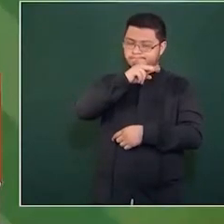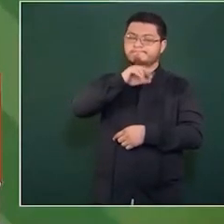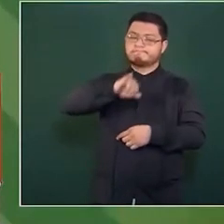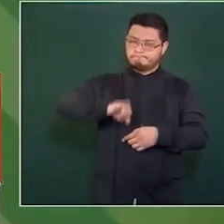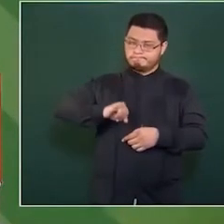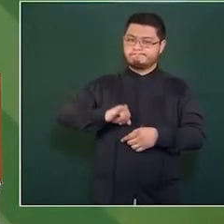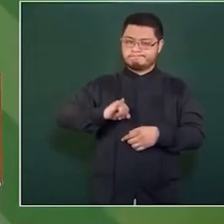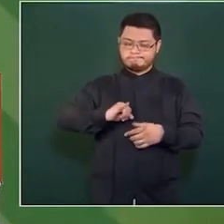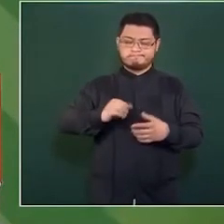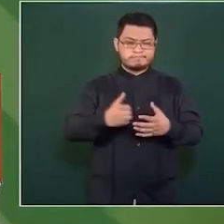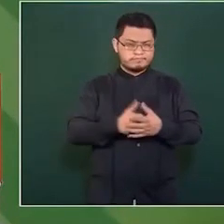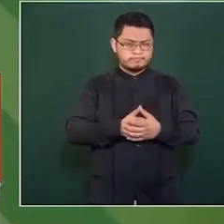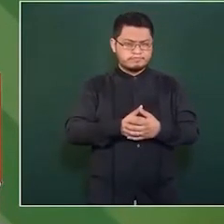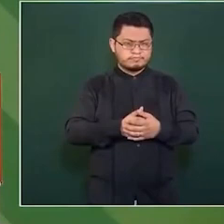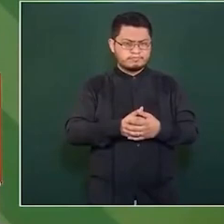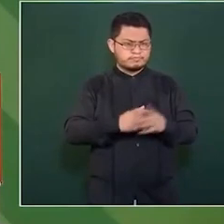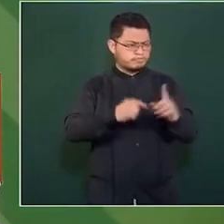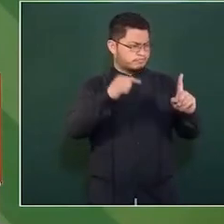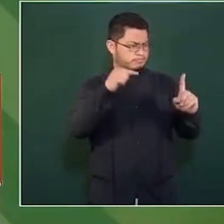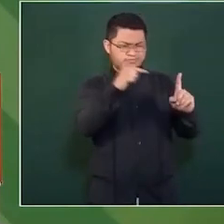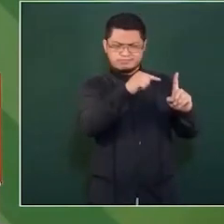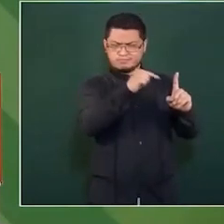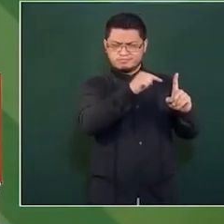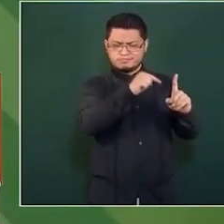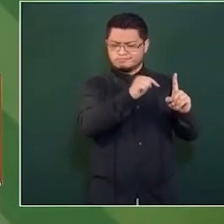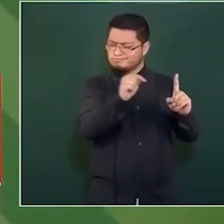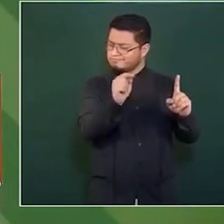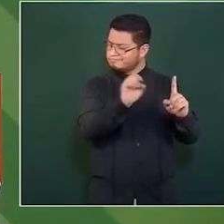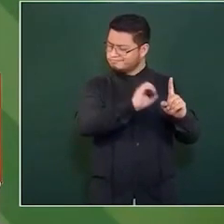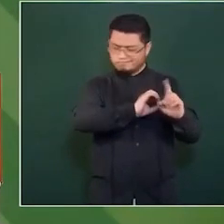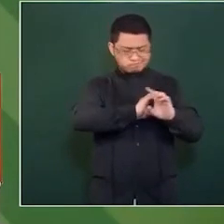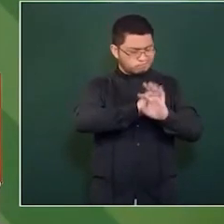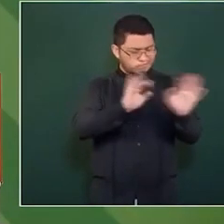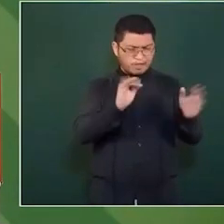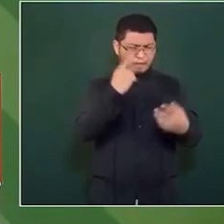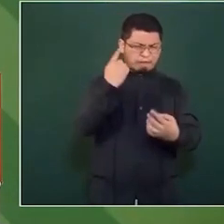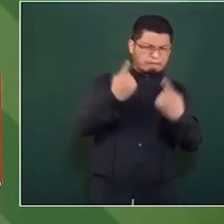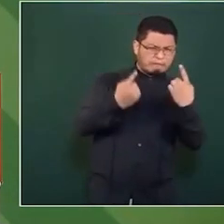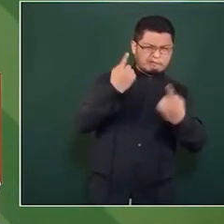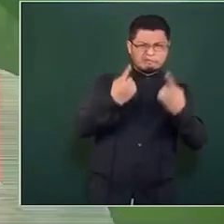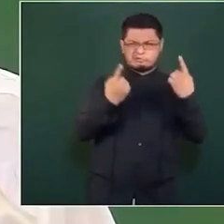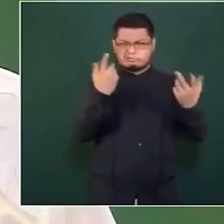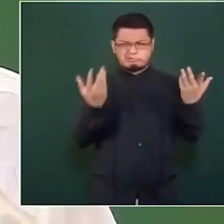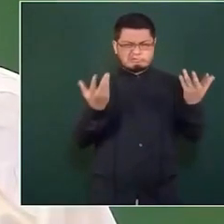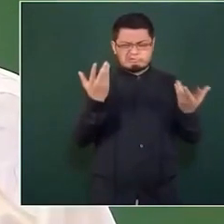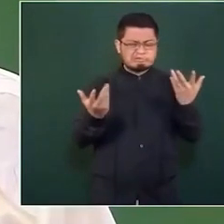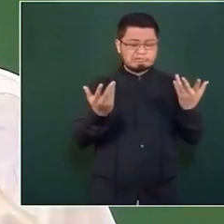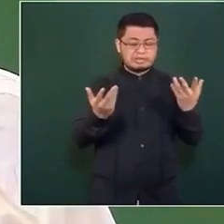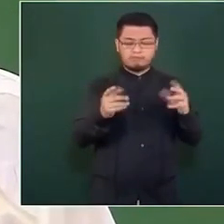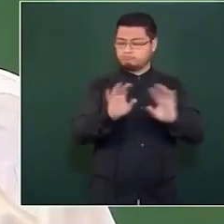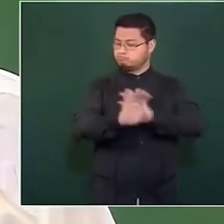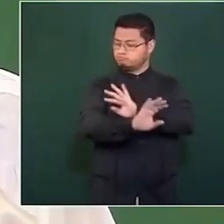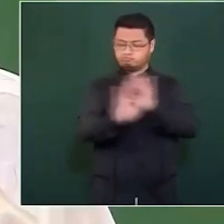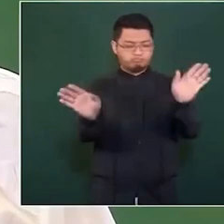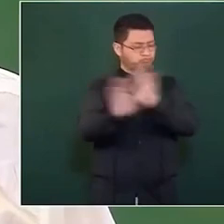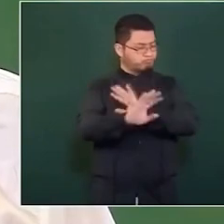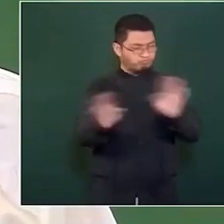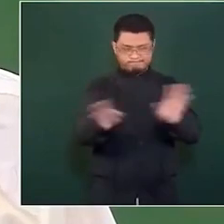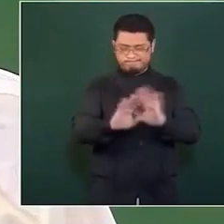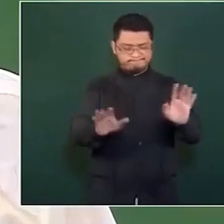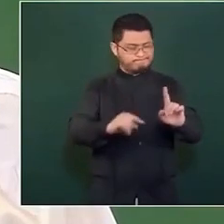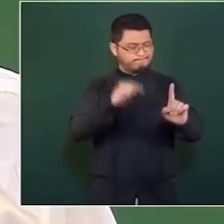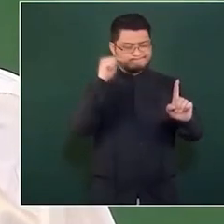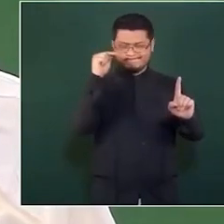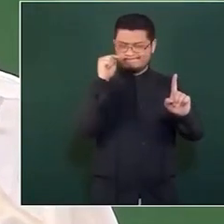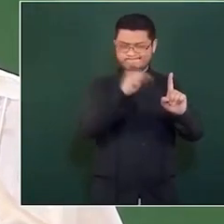el que no haya ninguna duda, ninguna sospecha sobre